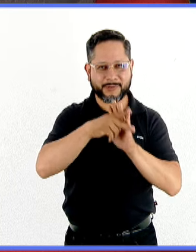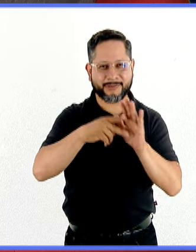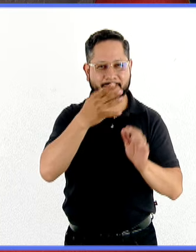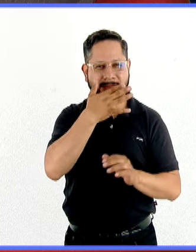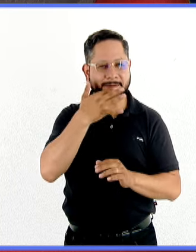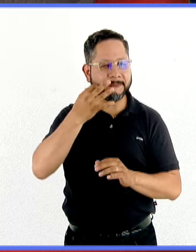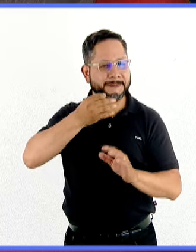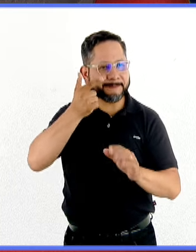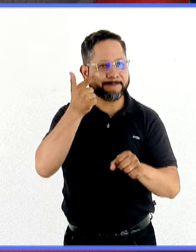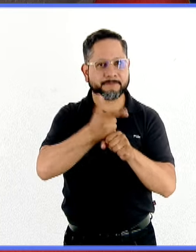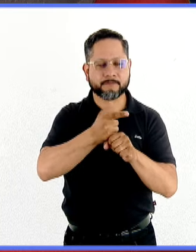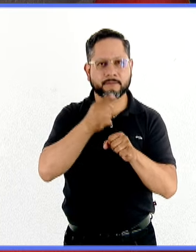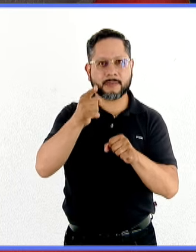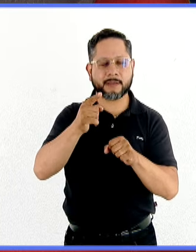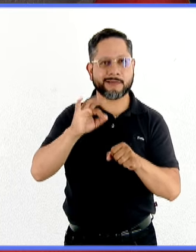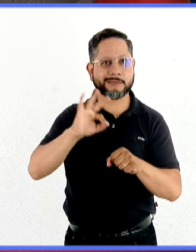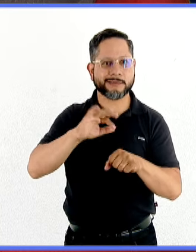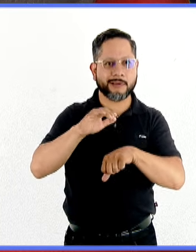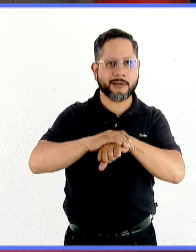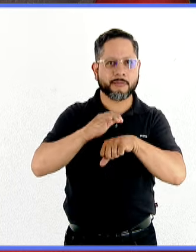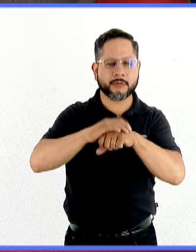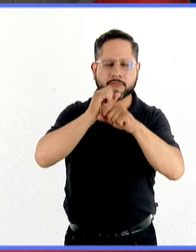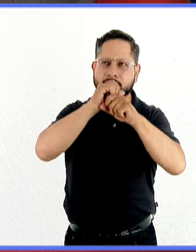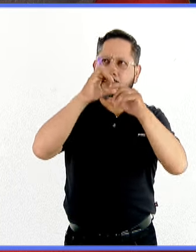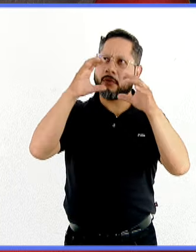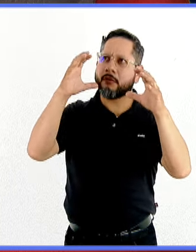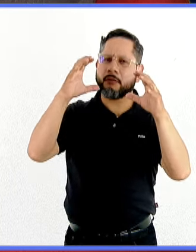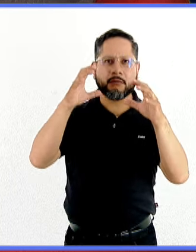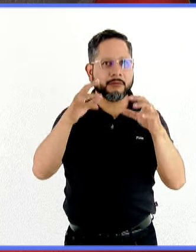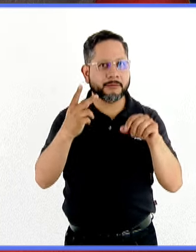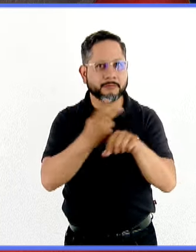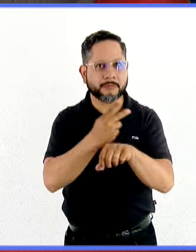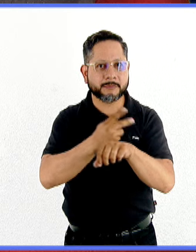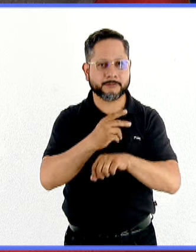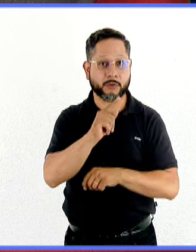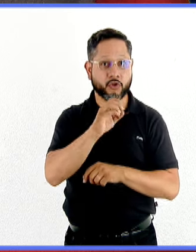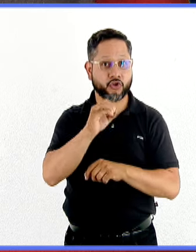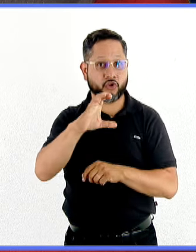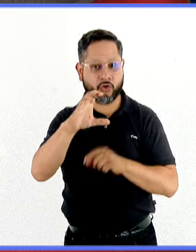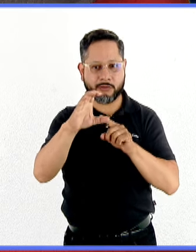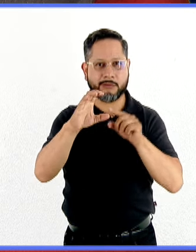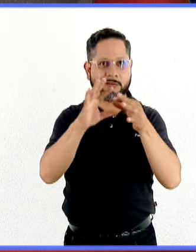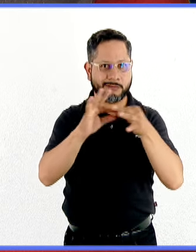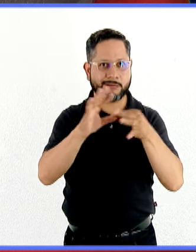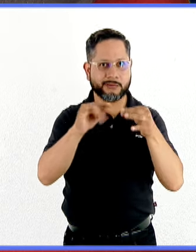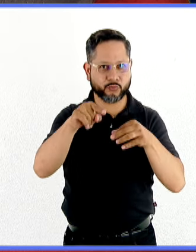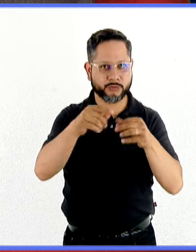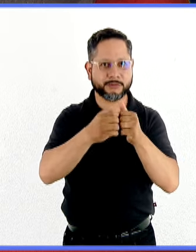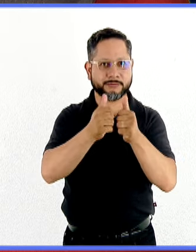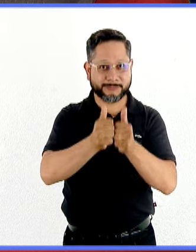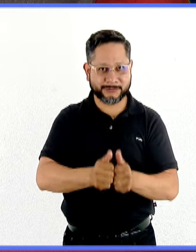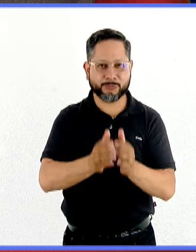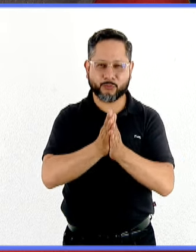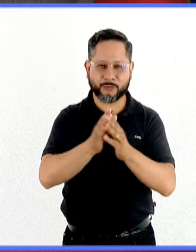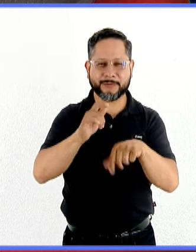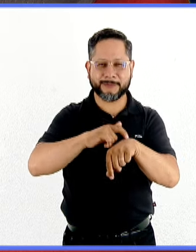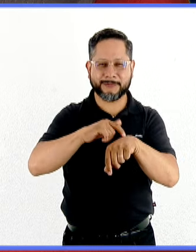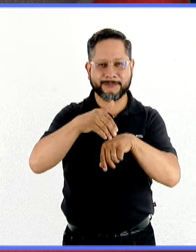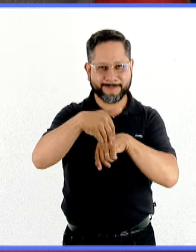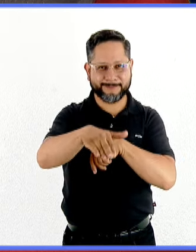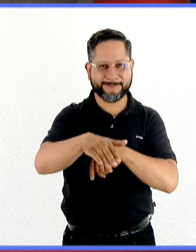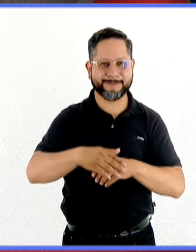hablaremos de amigos imaginarios y en nuestra entrevista hablaremos sobre el trastorno obsesivo compulsivo. Quédense con nosotros durante los próximos minutos.